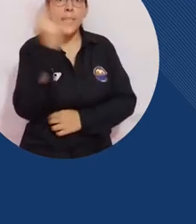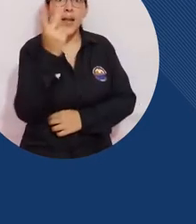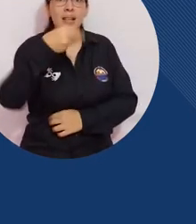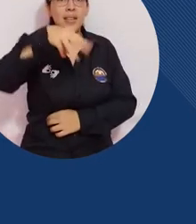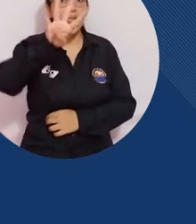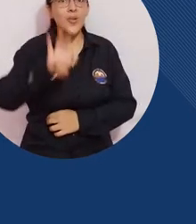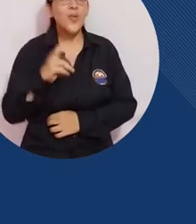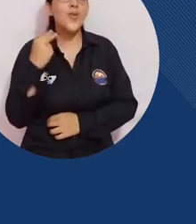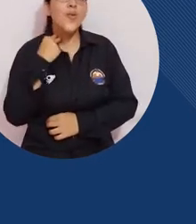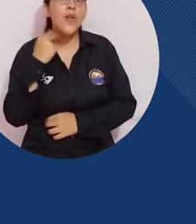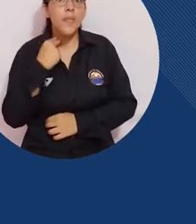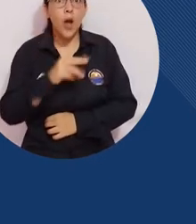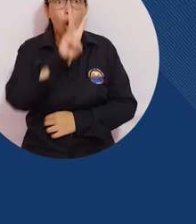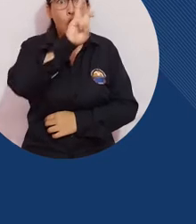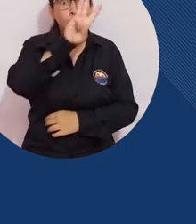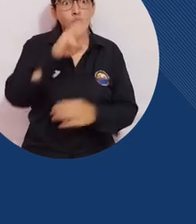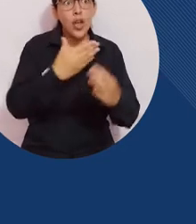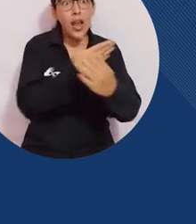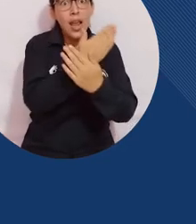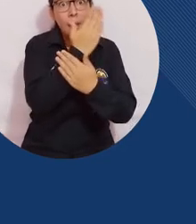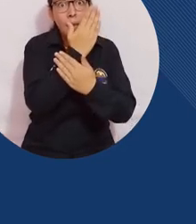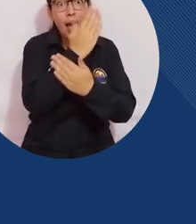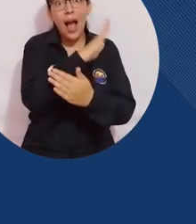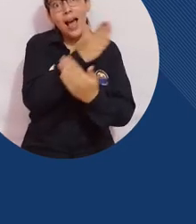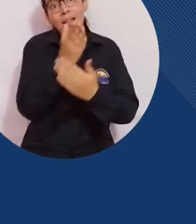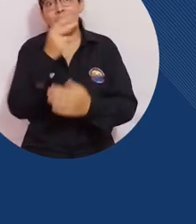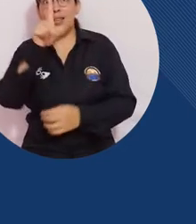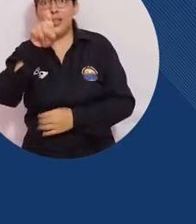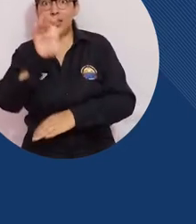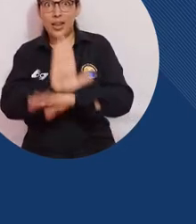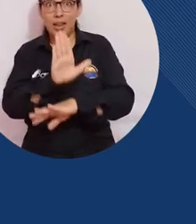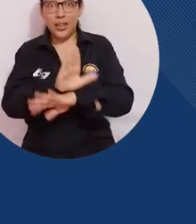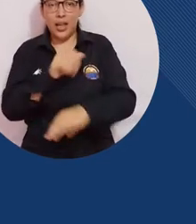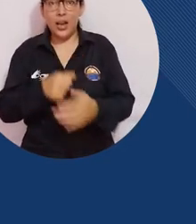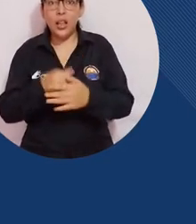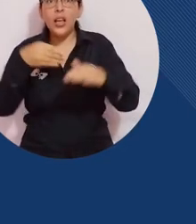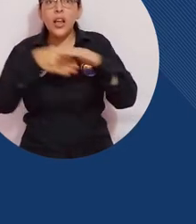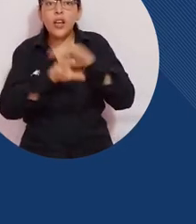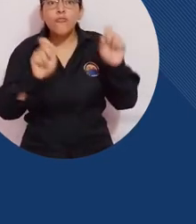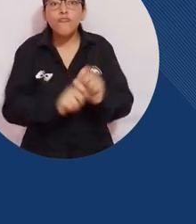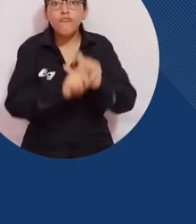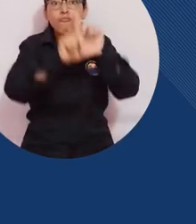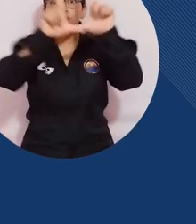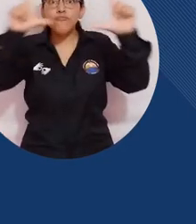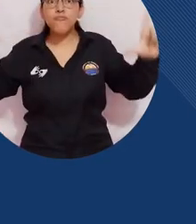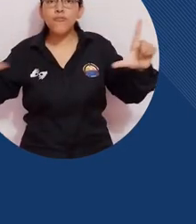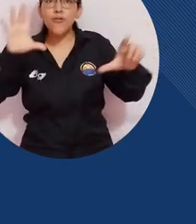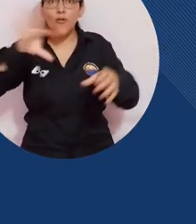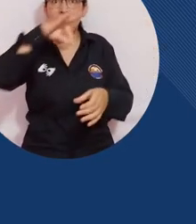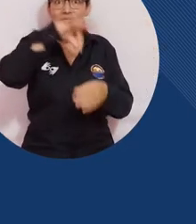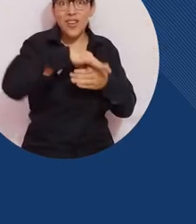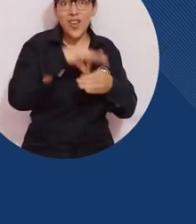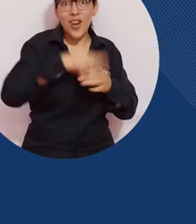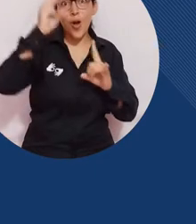viernes 19 de noviembre de 8 de la mañana a 6 de la tarde ingresando a la plataforma